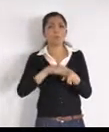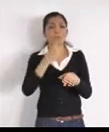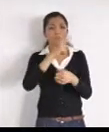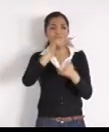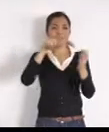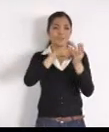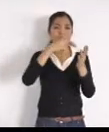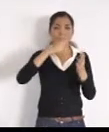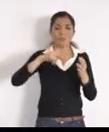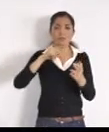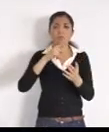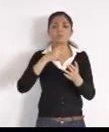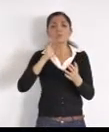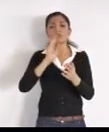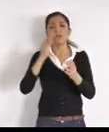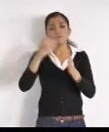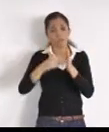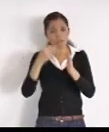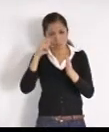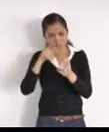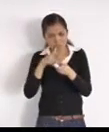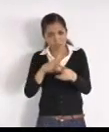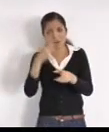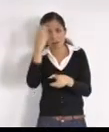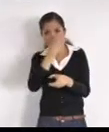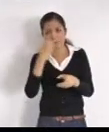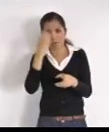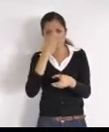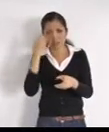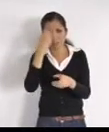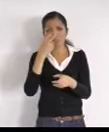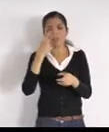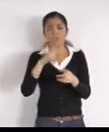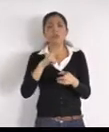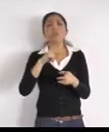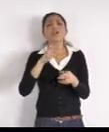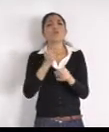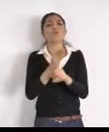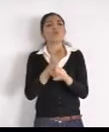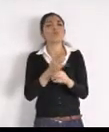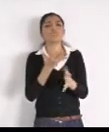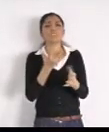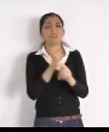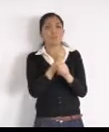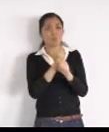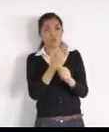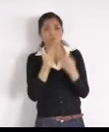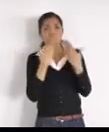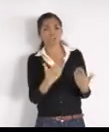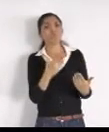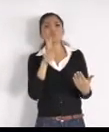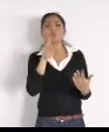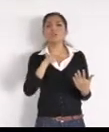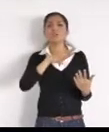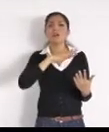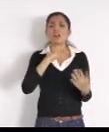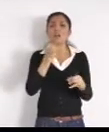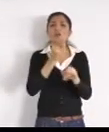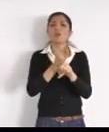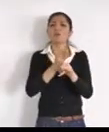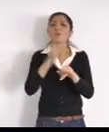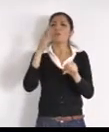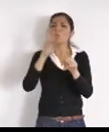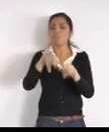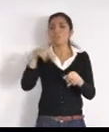servicio, de transporte público, deficiente, lamentable, que de manera cotidiana, pone en riesgo, a los usuarios, y que le da, una muy mala imagen, a esta ciudad,